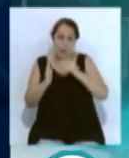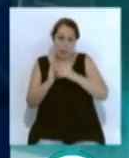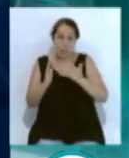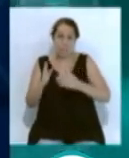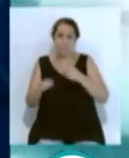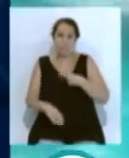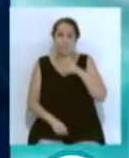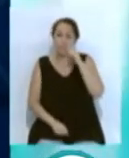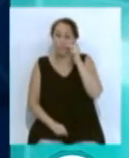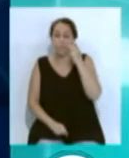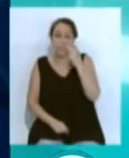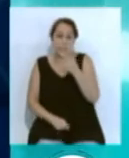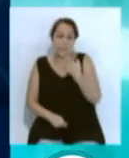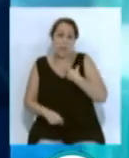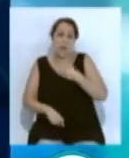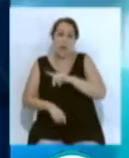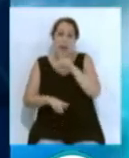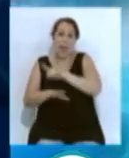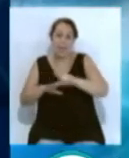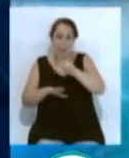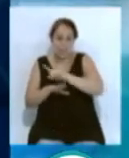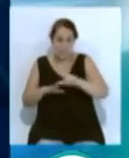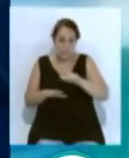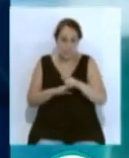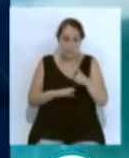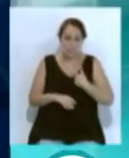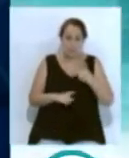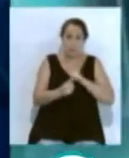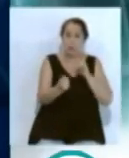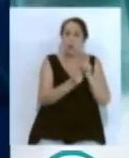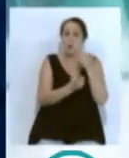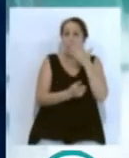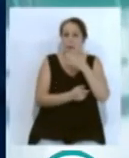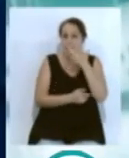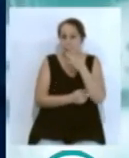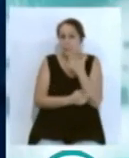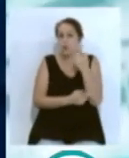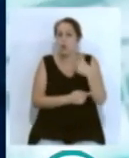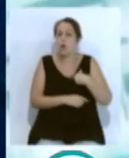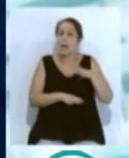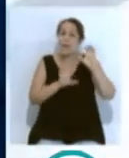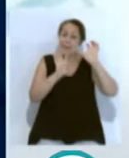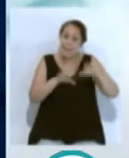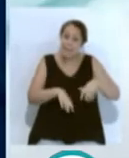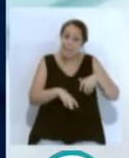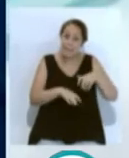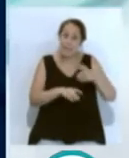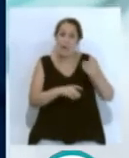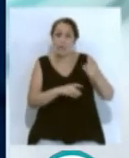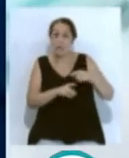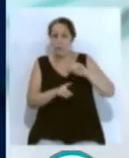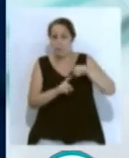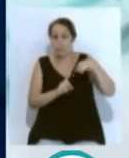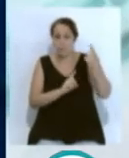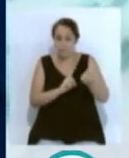Deportiva Levante. En cuanto a los enfrentamientos ante los grandes, los amarillos visitarán al Real Cádiz en la sexta jornada y la vuelta